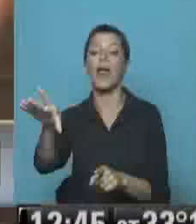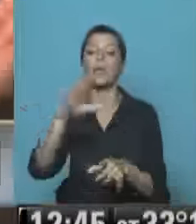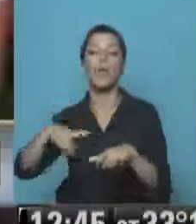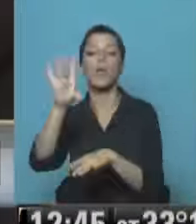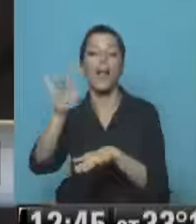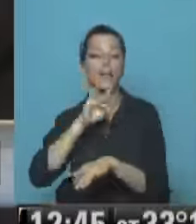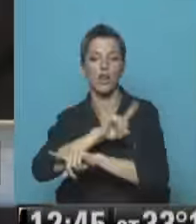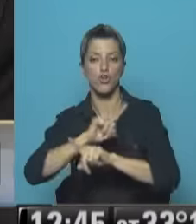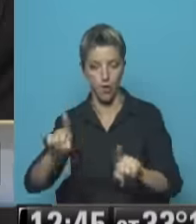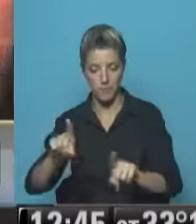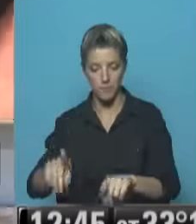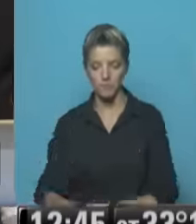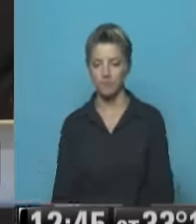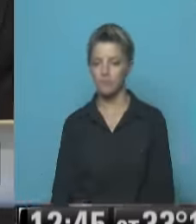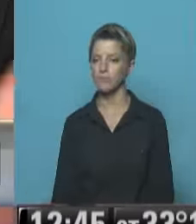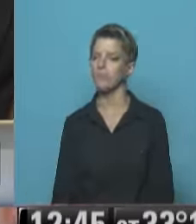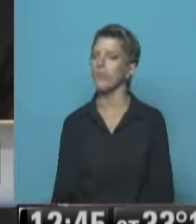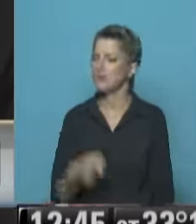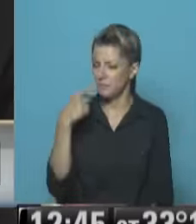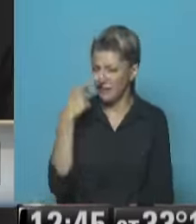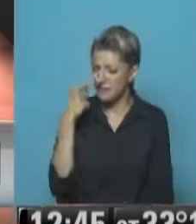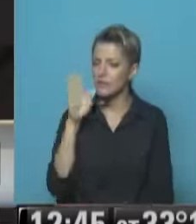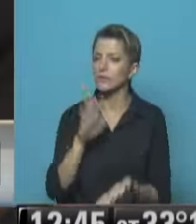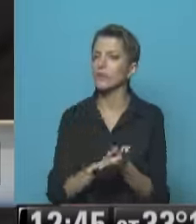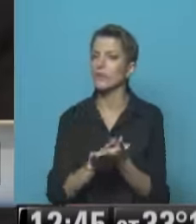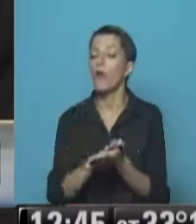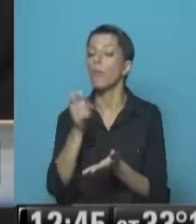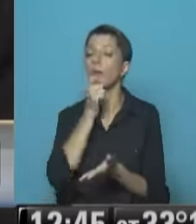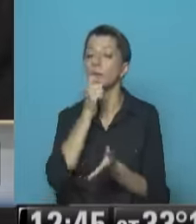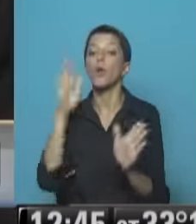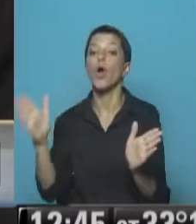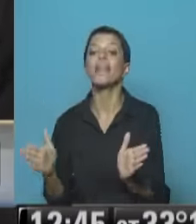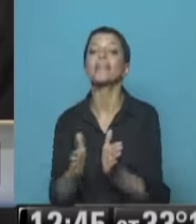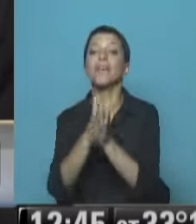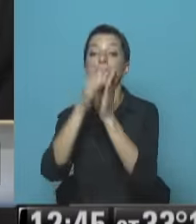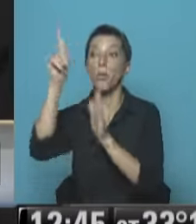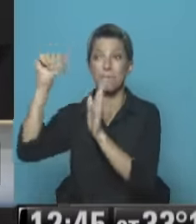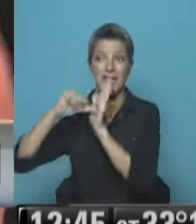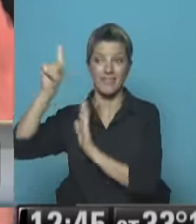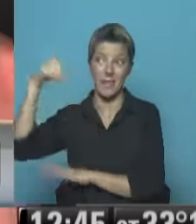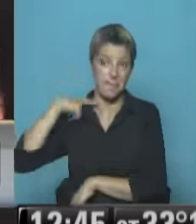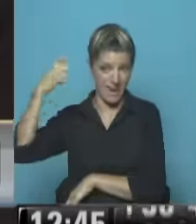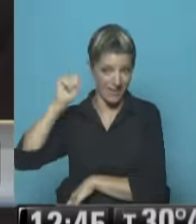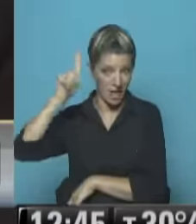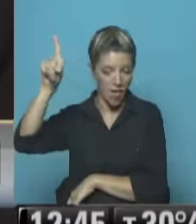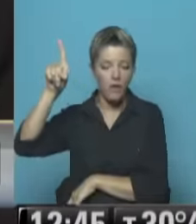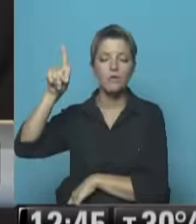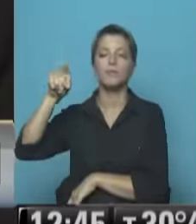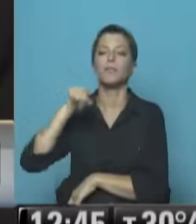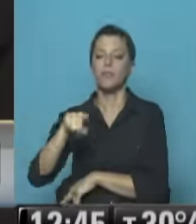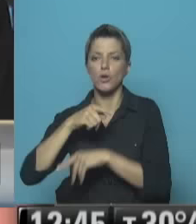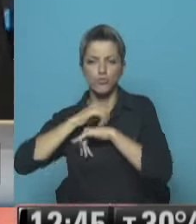Porque una campaña Mediática El diario El país De España Como uno de los Ejemplos Tal vez más Importantes Una gran campaña